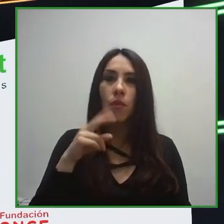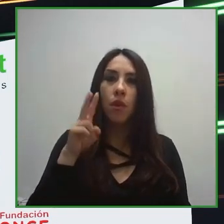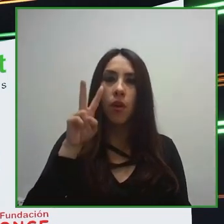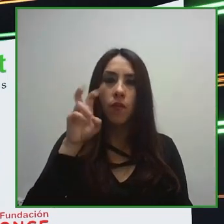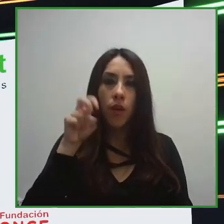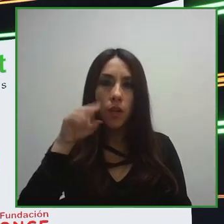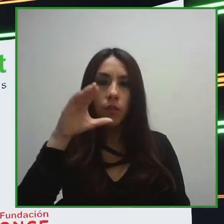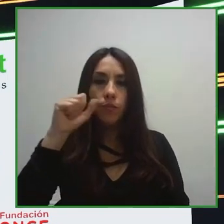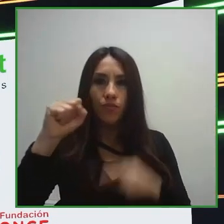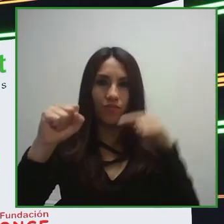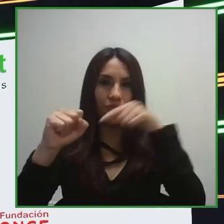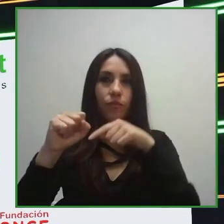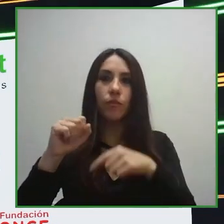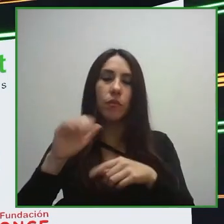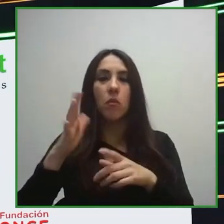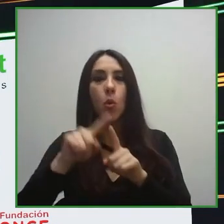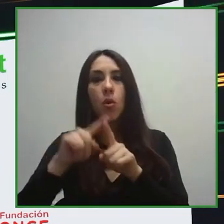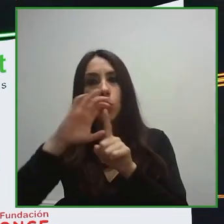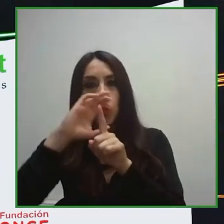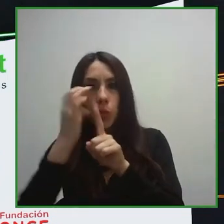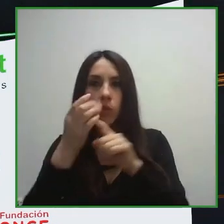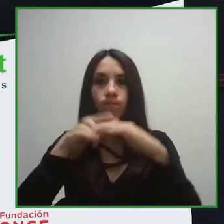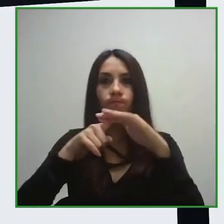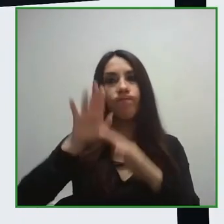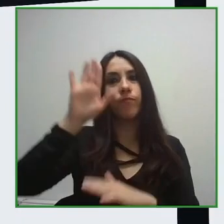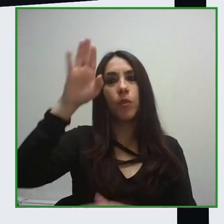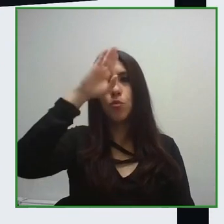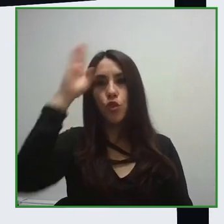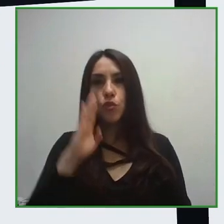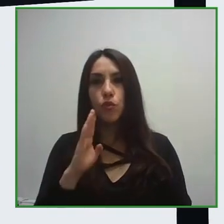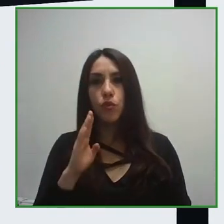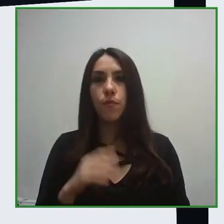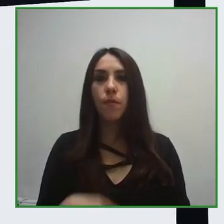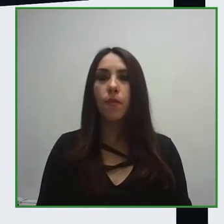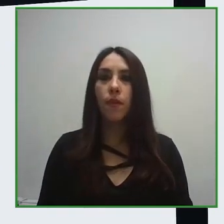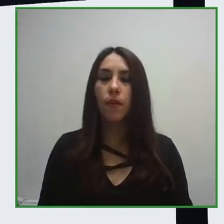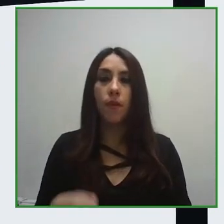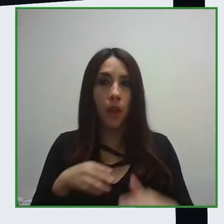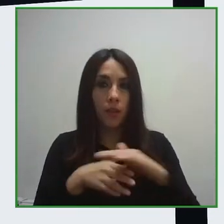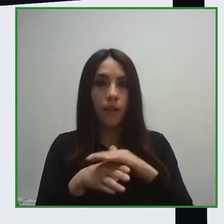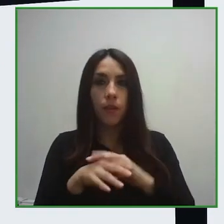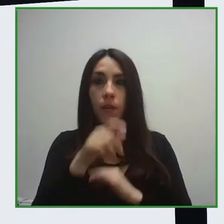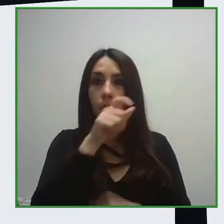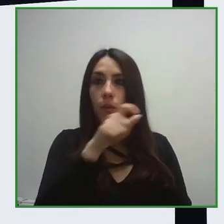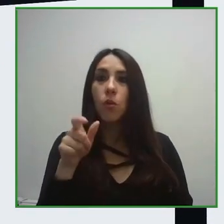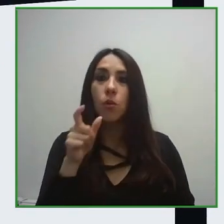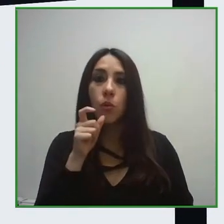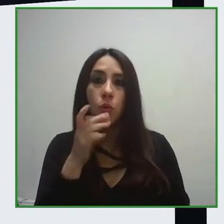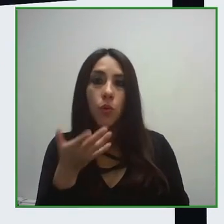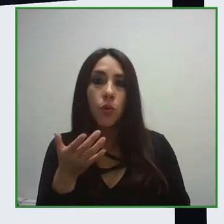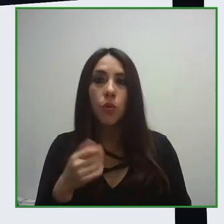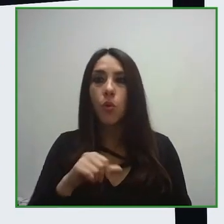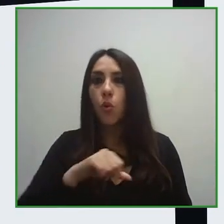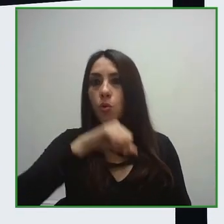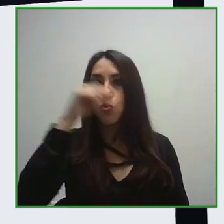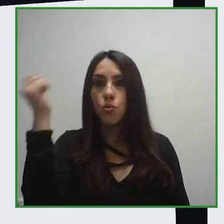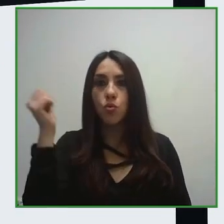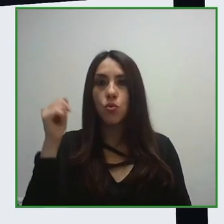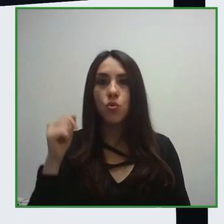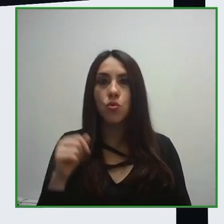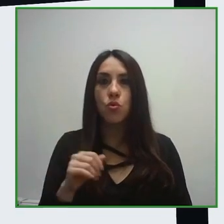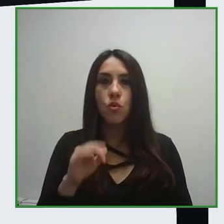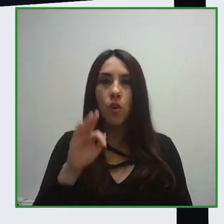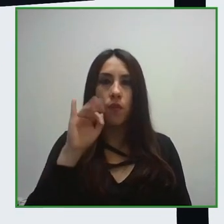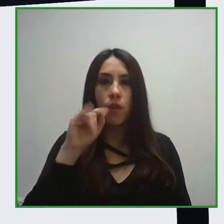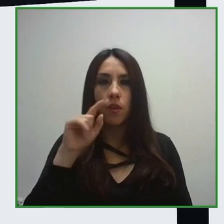accesibilidad con las que cuentan. También nos acompañan Francisca Florenzano, directora ejecutiva de Fundación Corpartes,